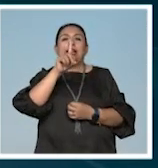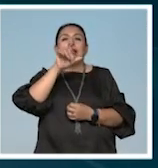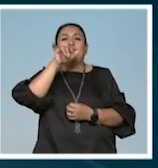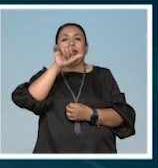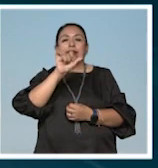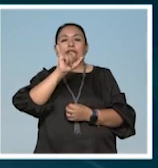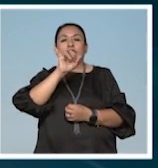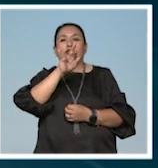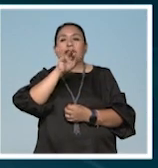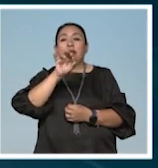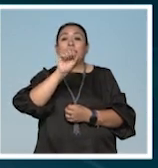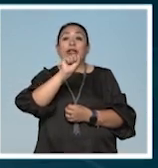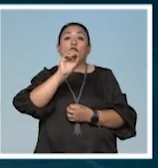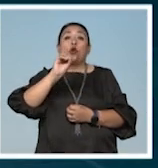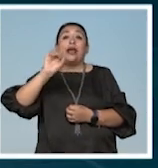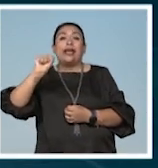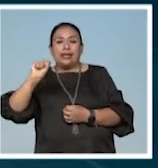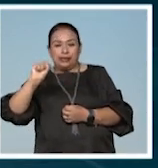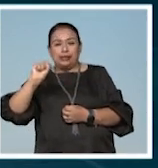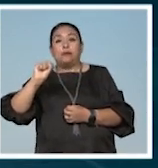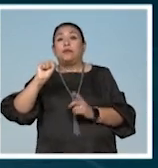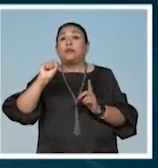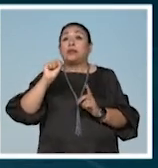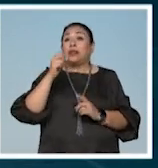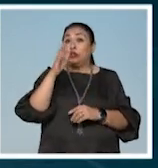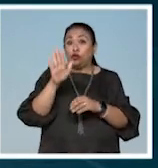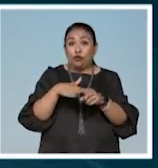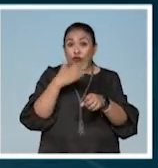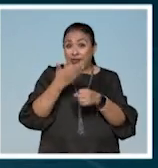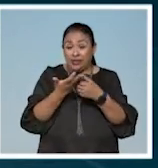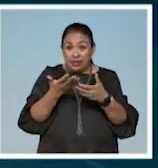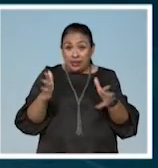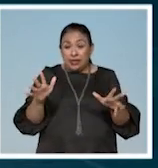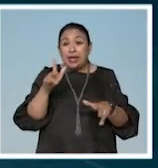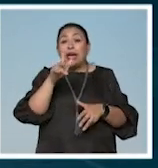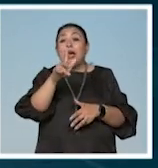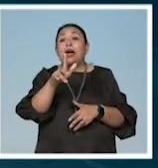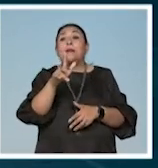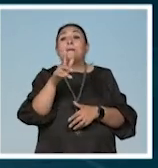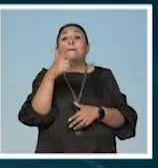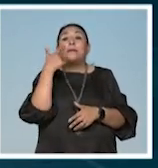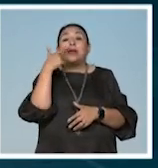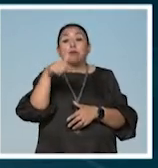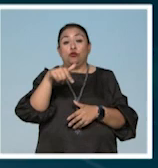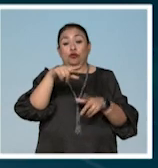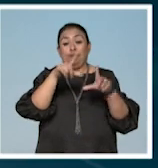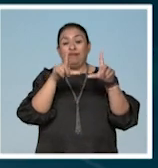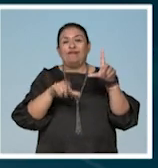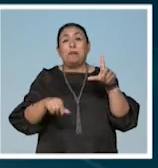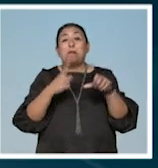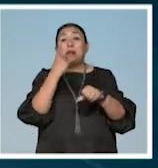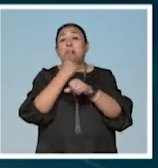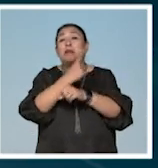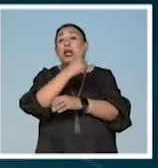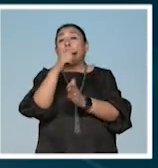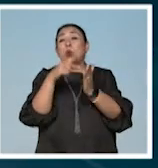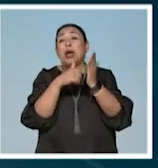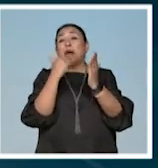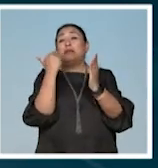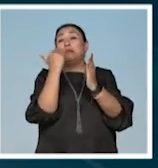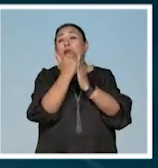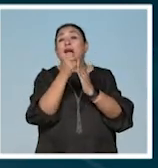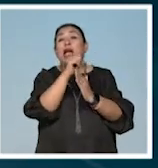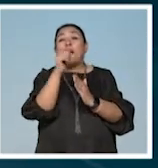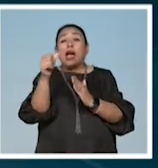Infantiles SOS. Por si eso no fuera suficiente, la OCDE sitúa a nuestro país en el penoso primer lugar en